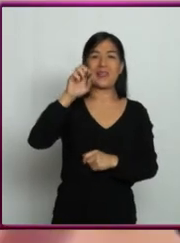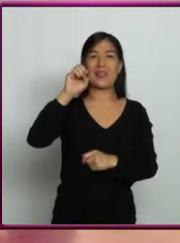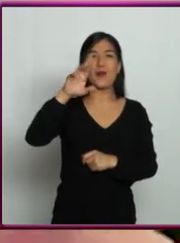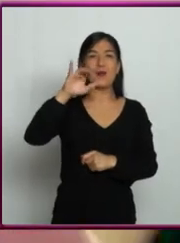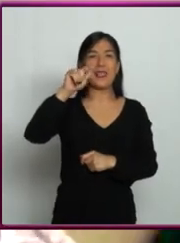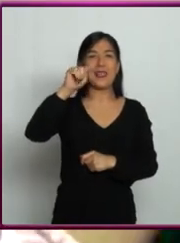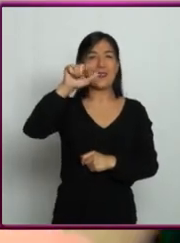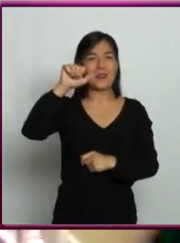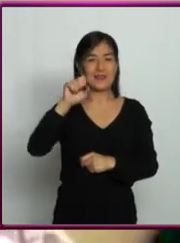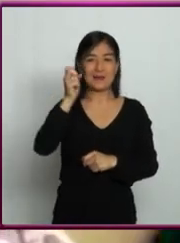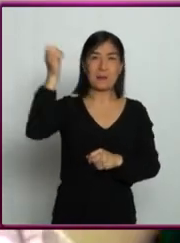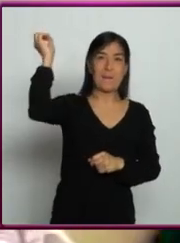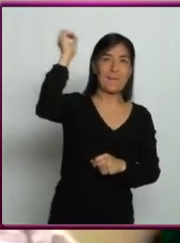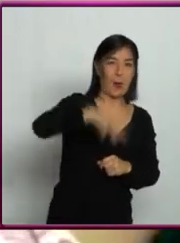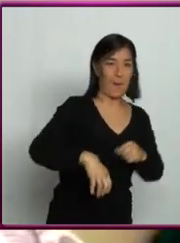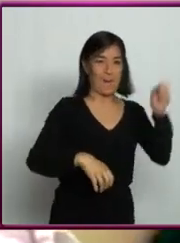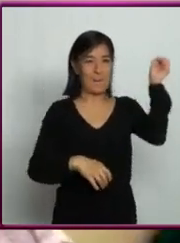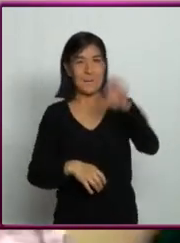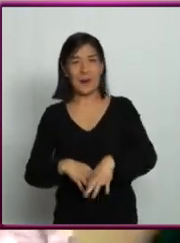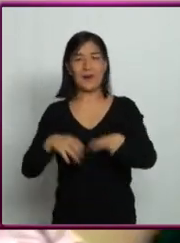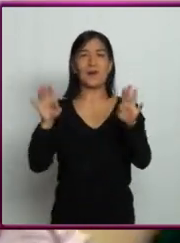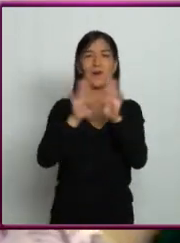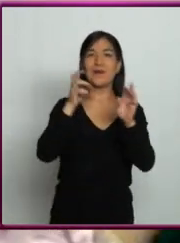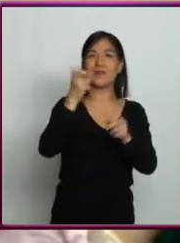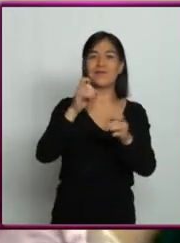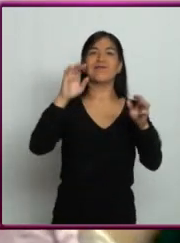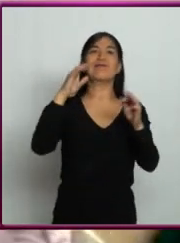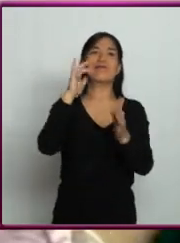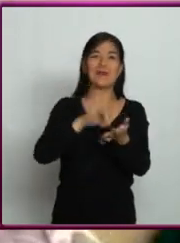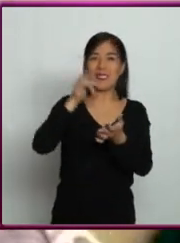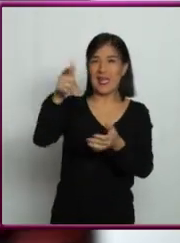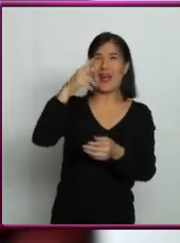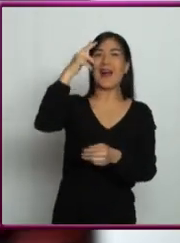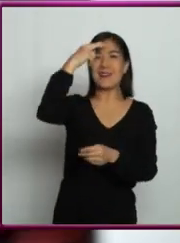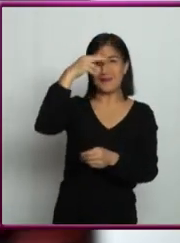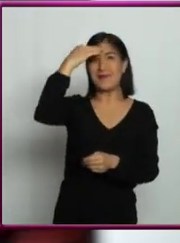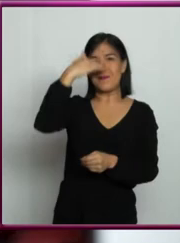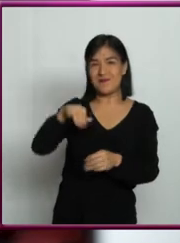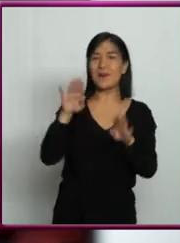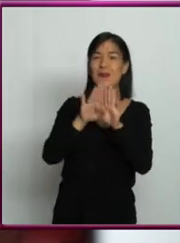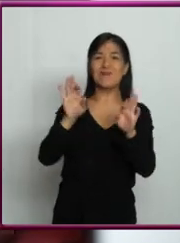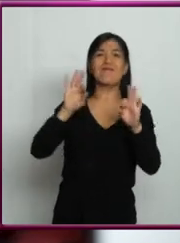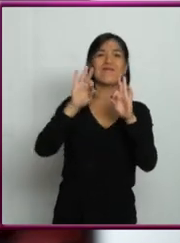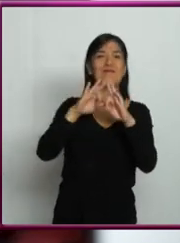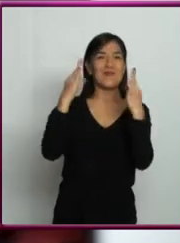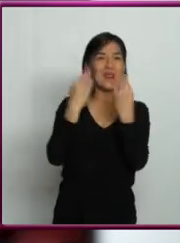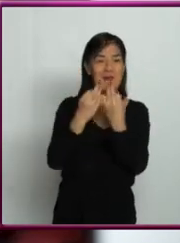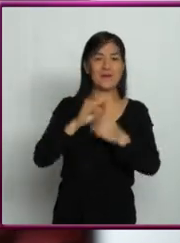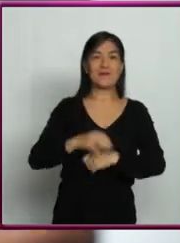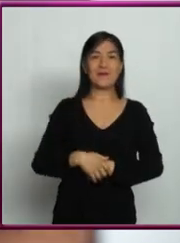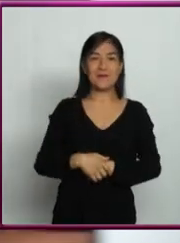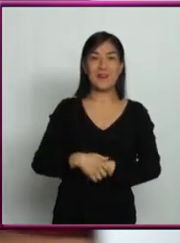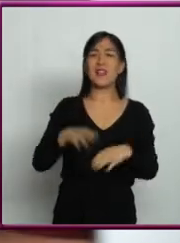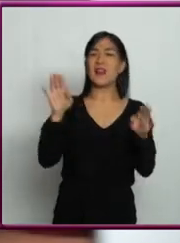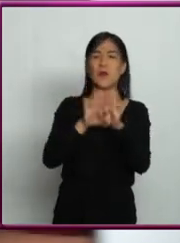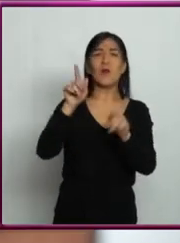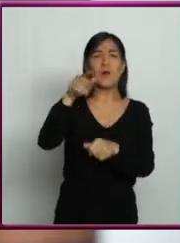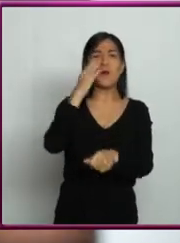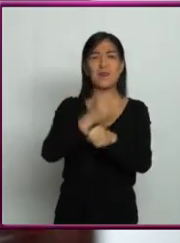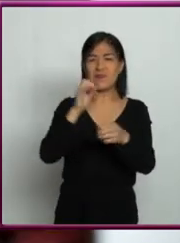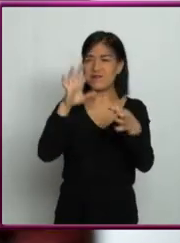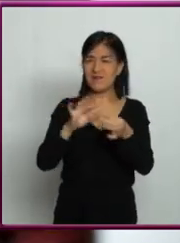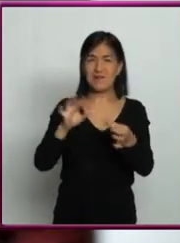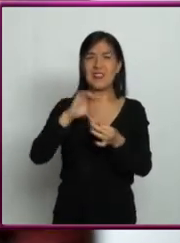que recuperamos y que también nos dan información de cómo se formó el sistema solar. Padrísimo. Y hablando de evidencias,